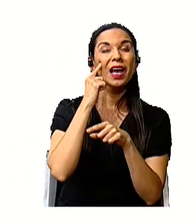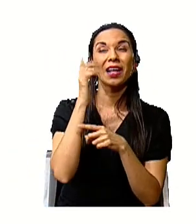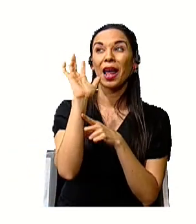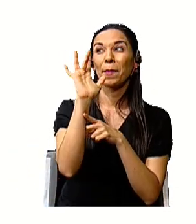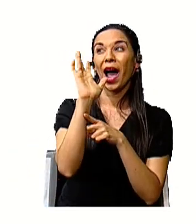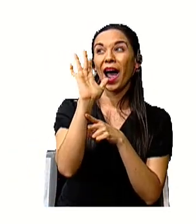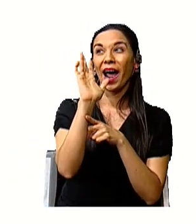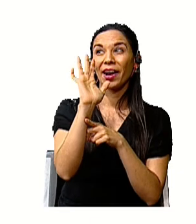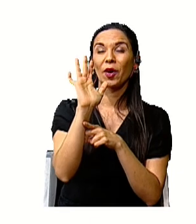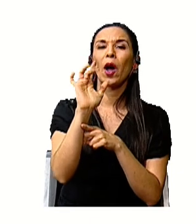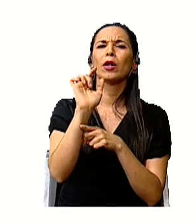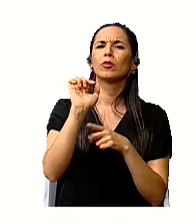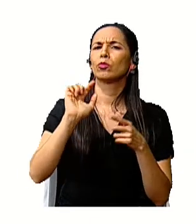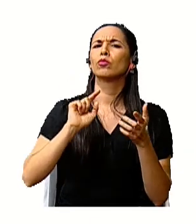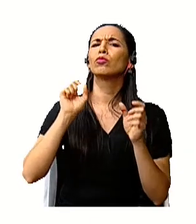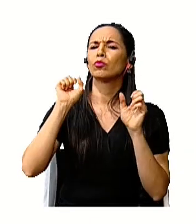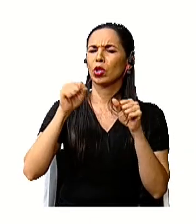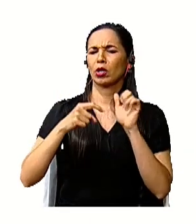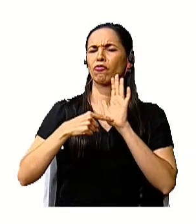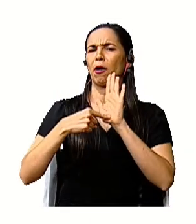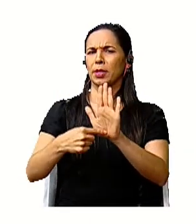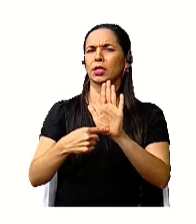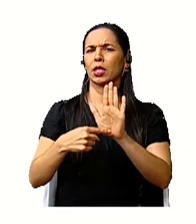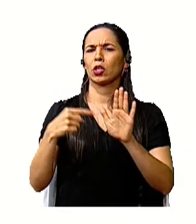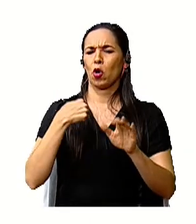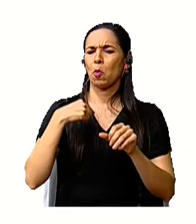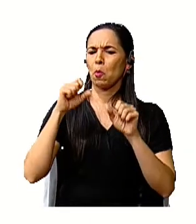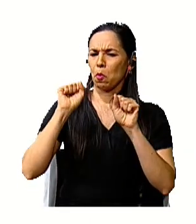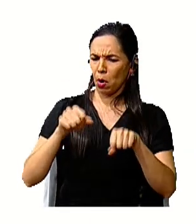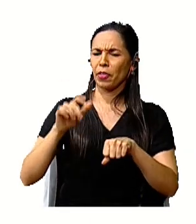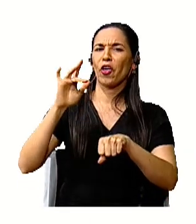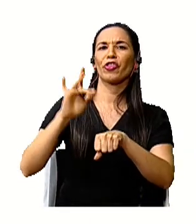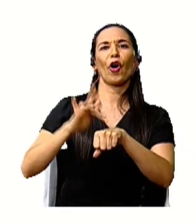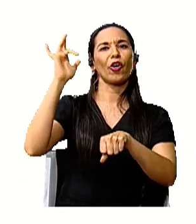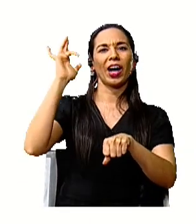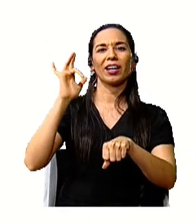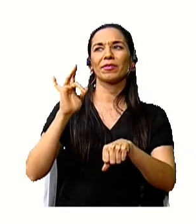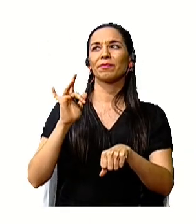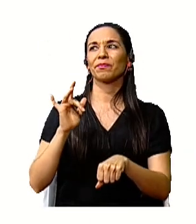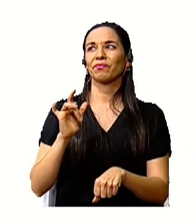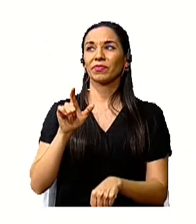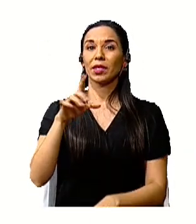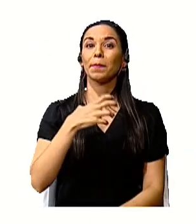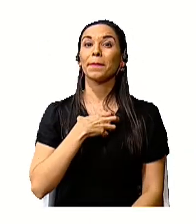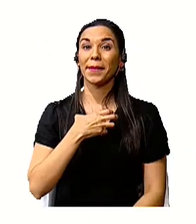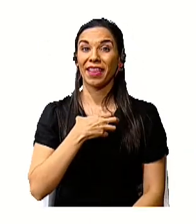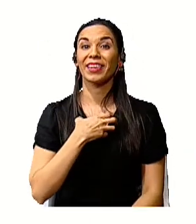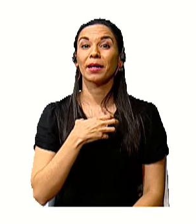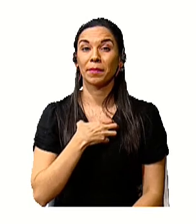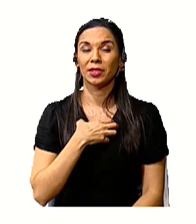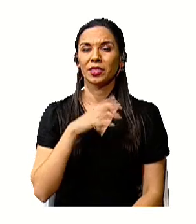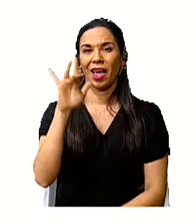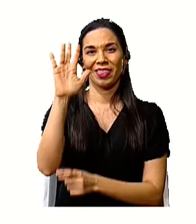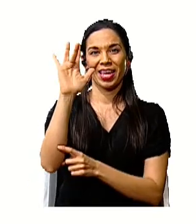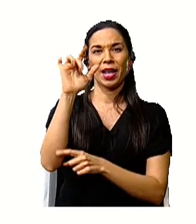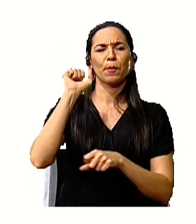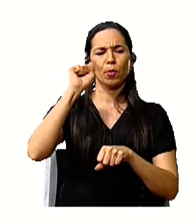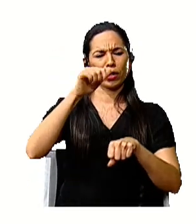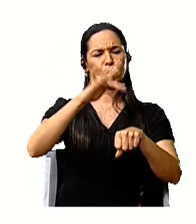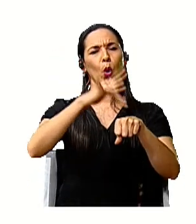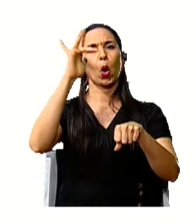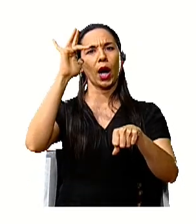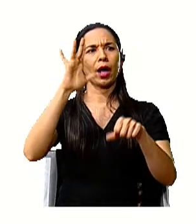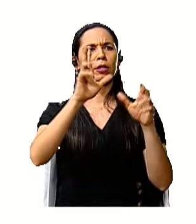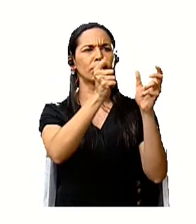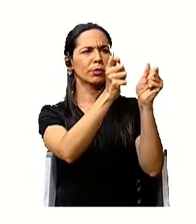va a representar precisamente el patrimonio tangible. ¿Y